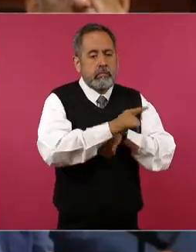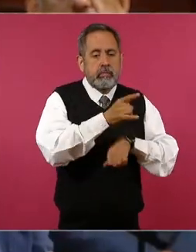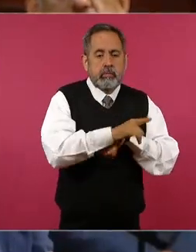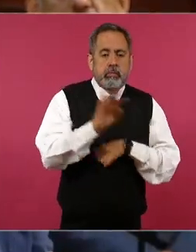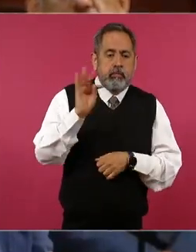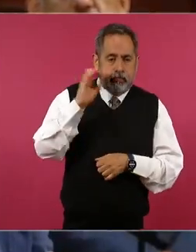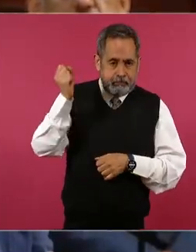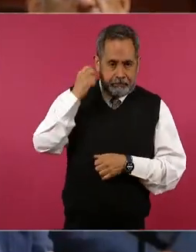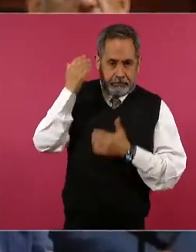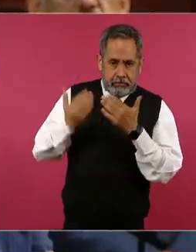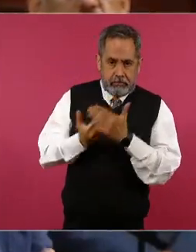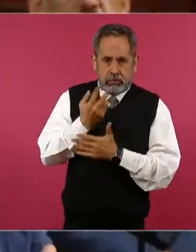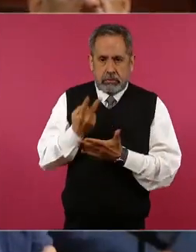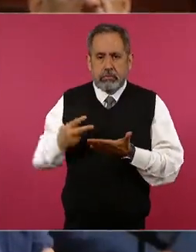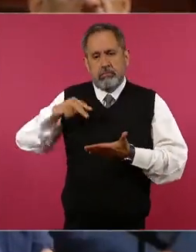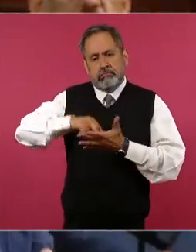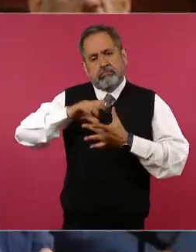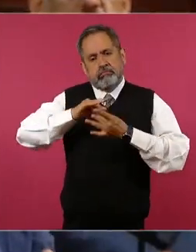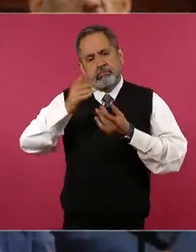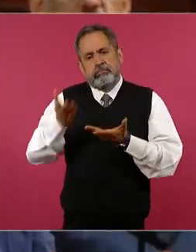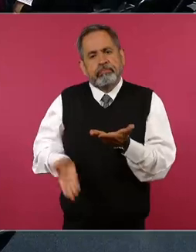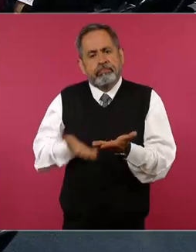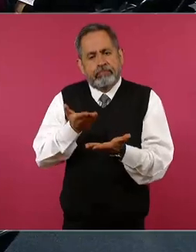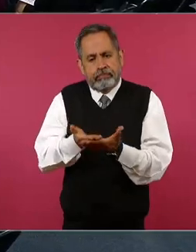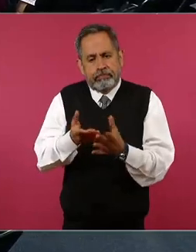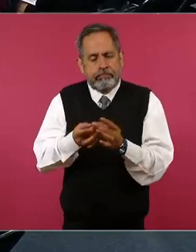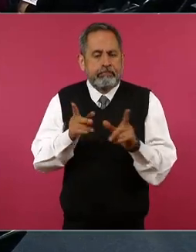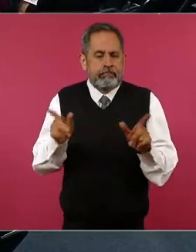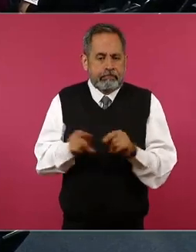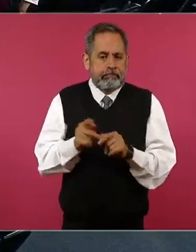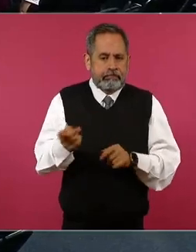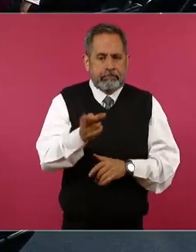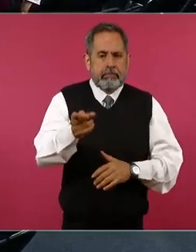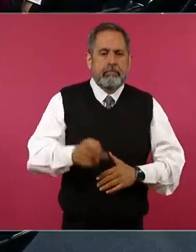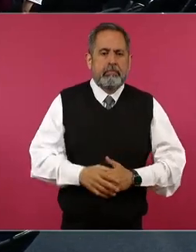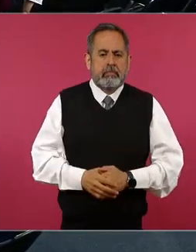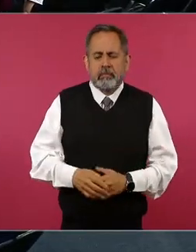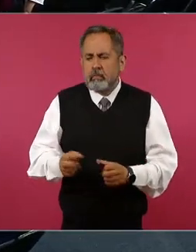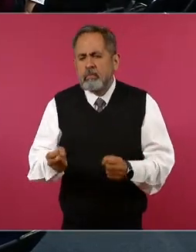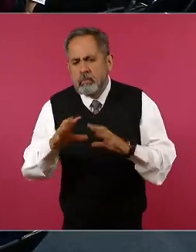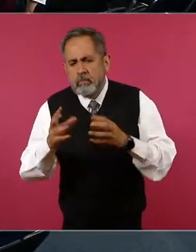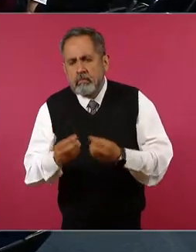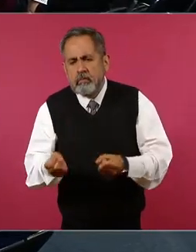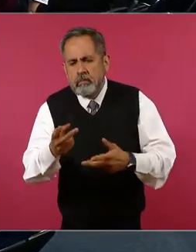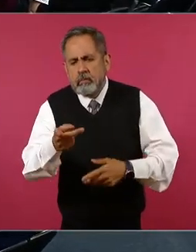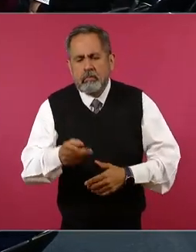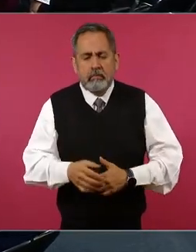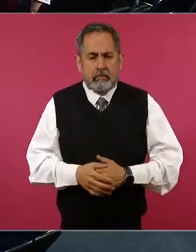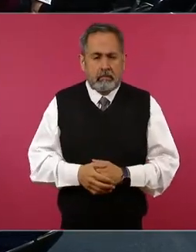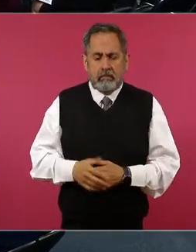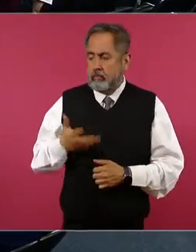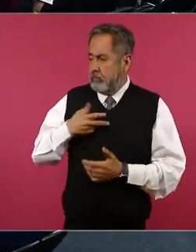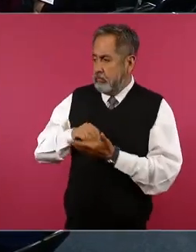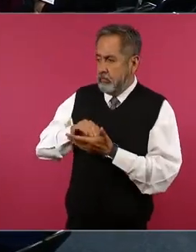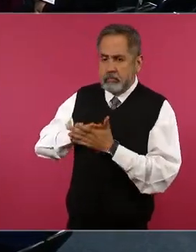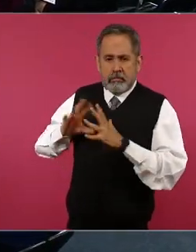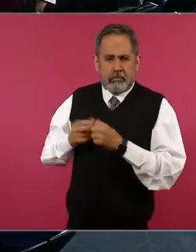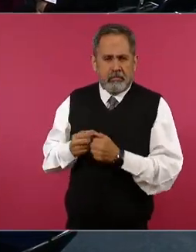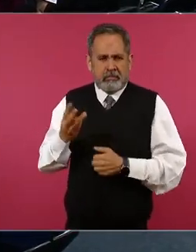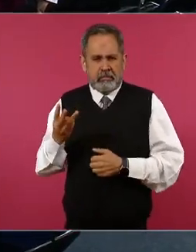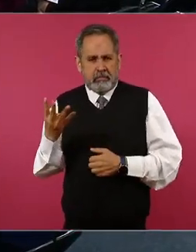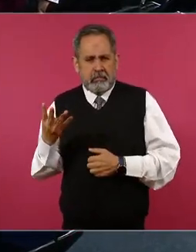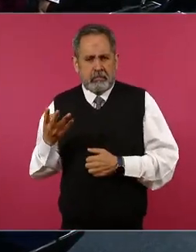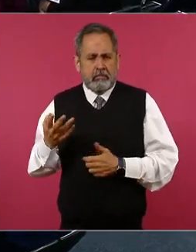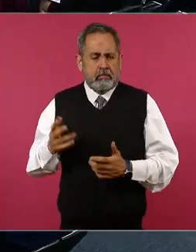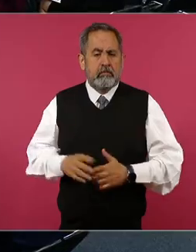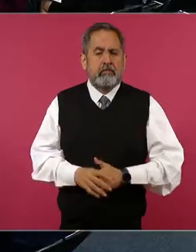mañanera que ellos puedan presentar sus propuestas sería la pregunta concreta ¿cuántos son? yo tengo el registro que son tres o cuatro